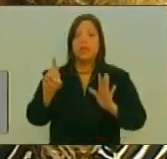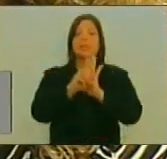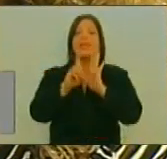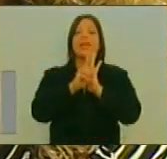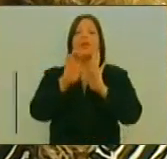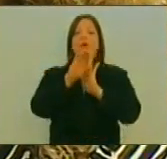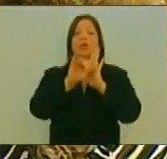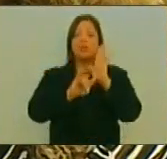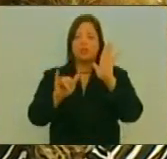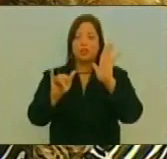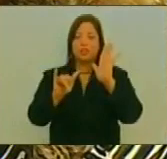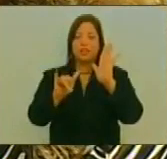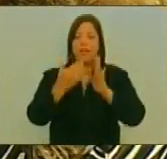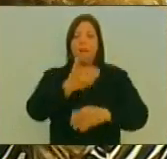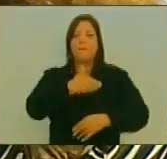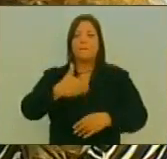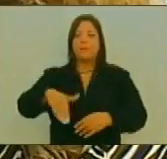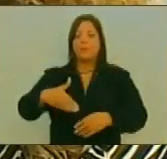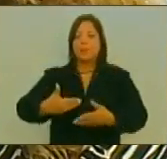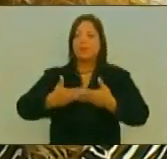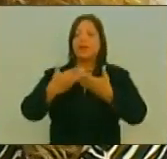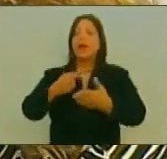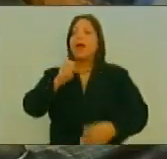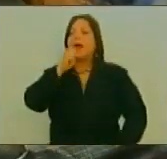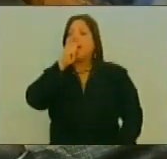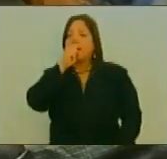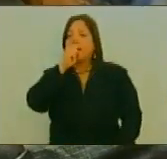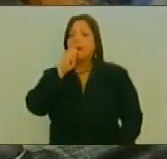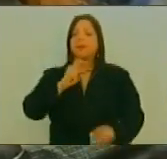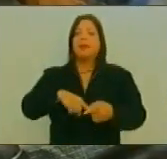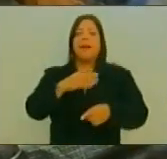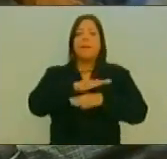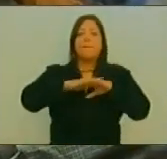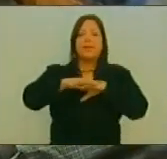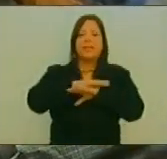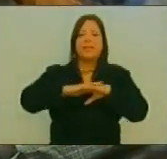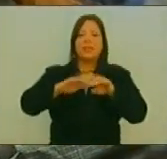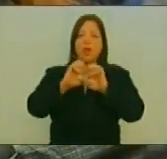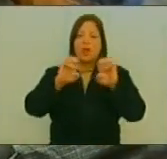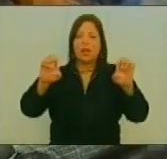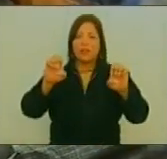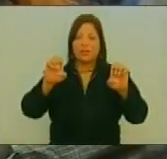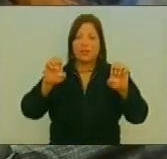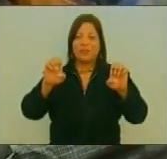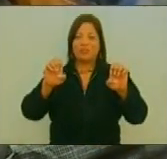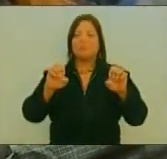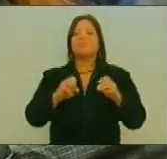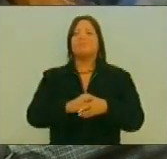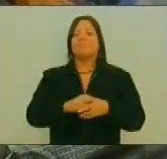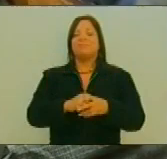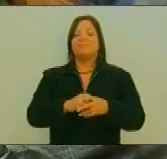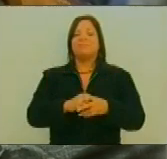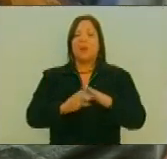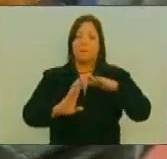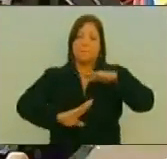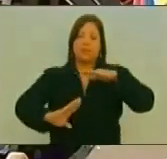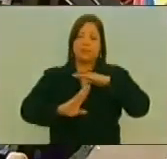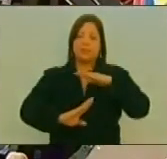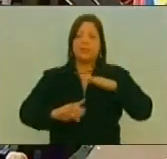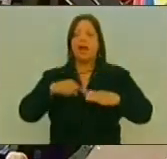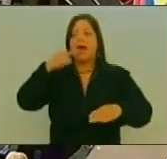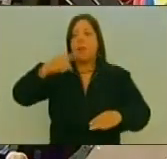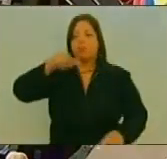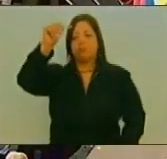Constituyente La Presidenta Concedió La Palabra Al Ministro Elías Agua Milano Quien